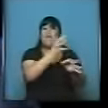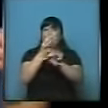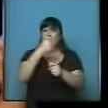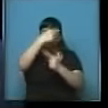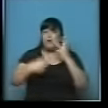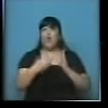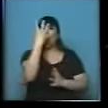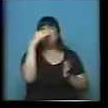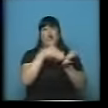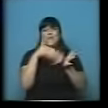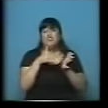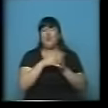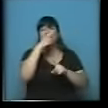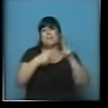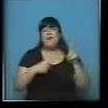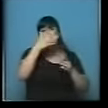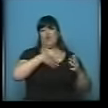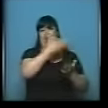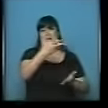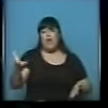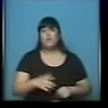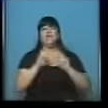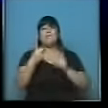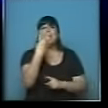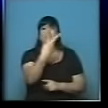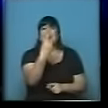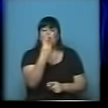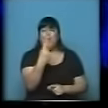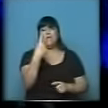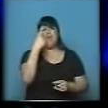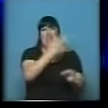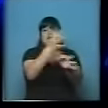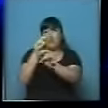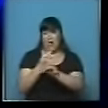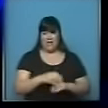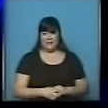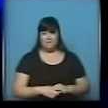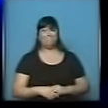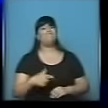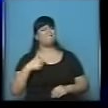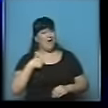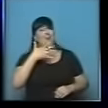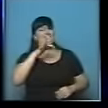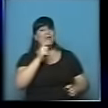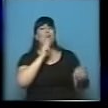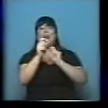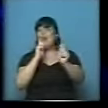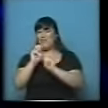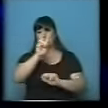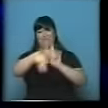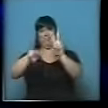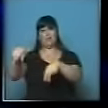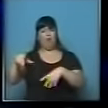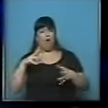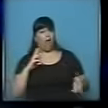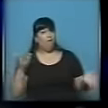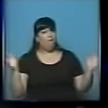millones y medio de alumnos, 21.000 establecimientos educativos. Ahora entiendo a los periodistas, es frustrante,